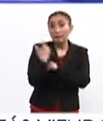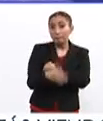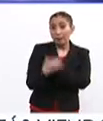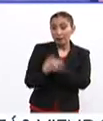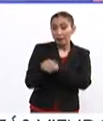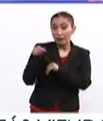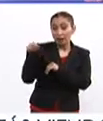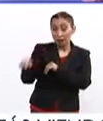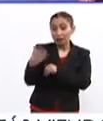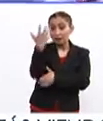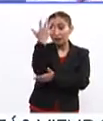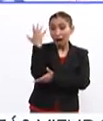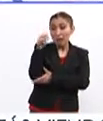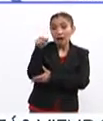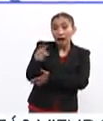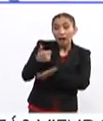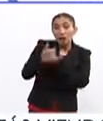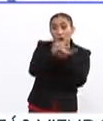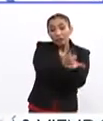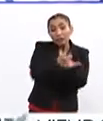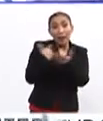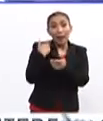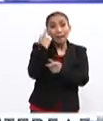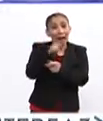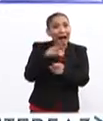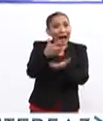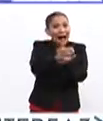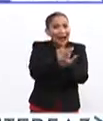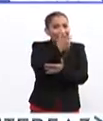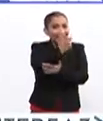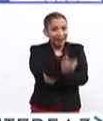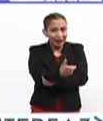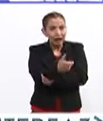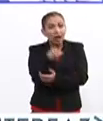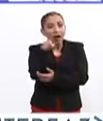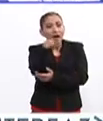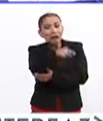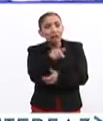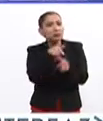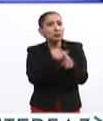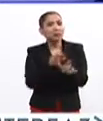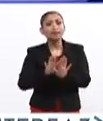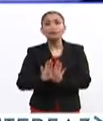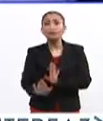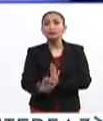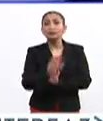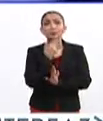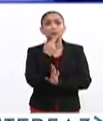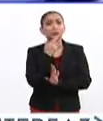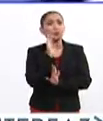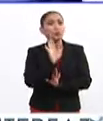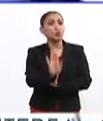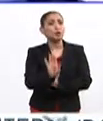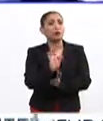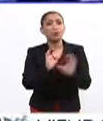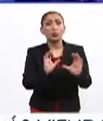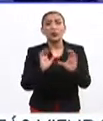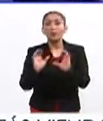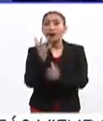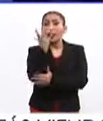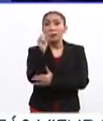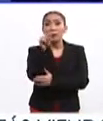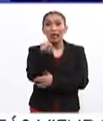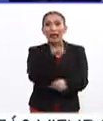sean una fuente de beneficio económico, estos permanecerán. ¿Por qué? Porque es un